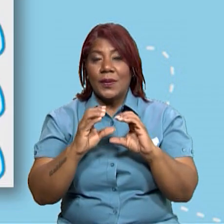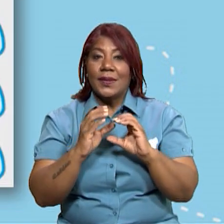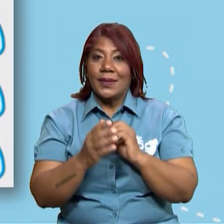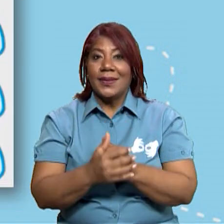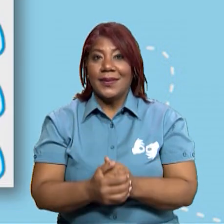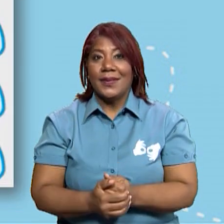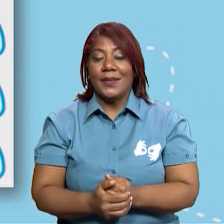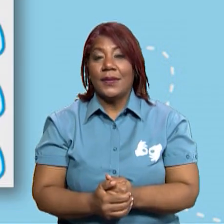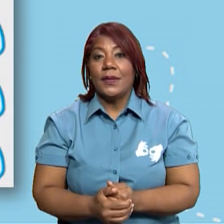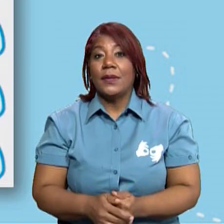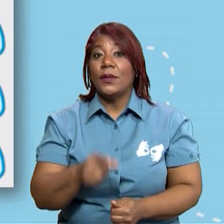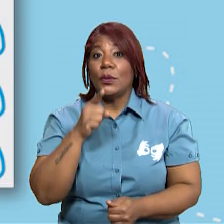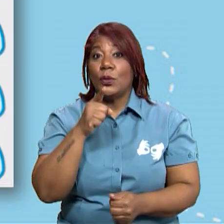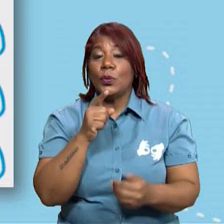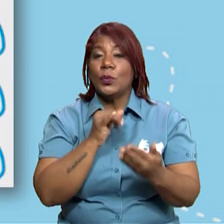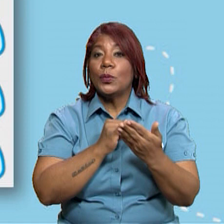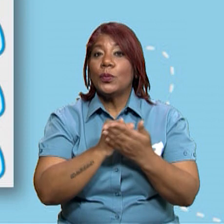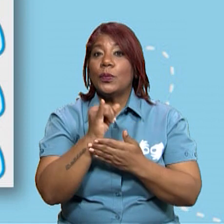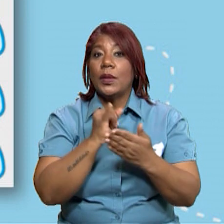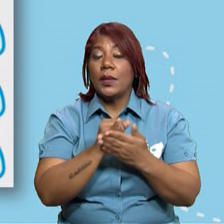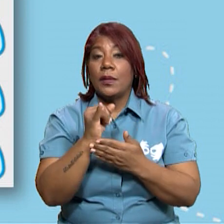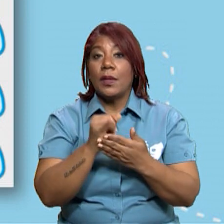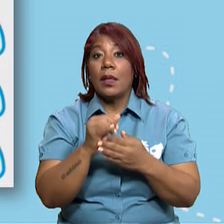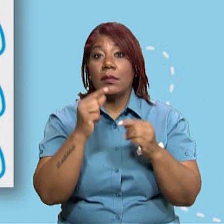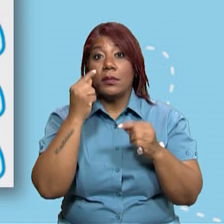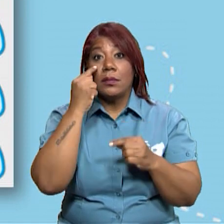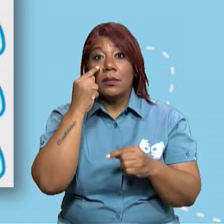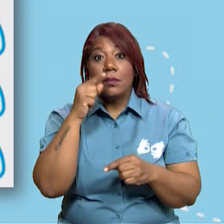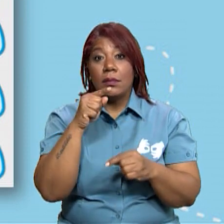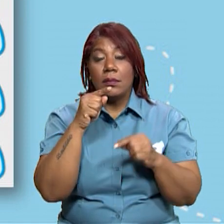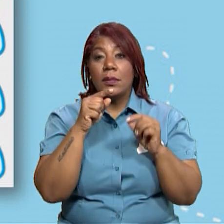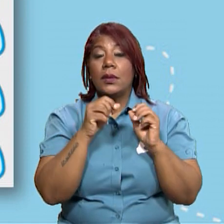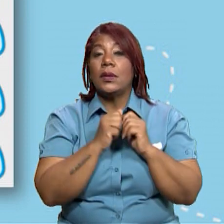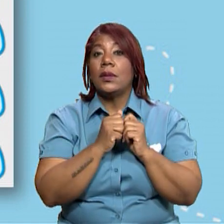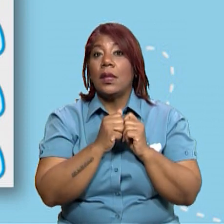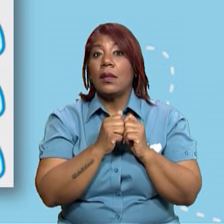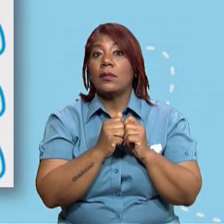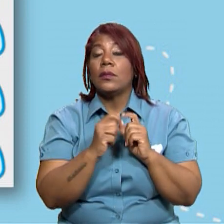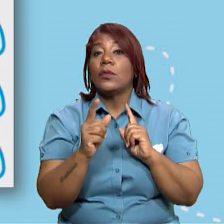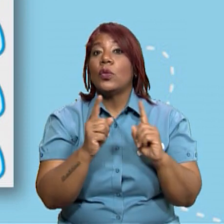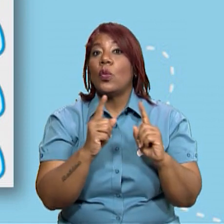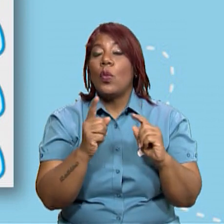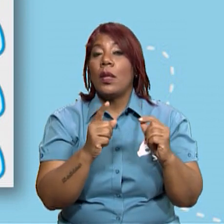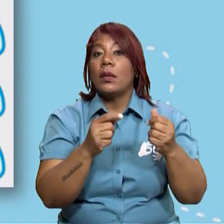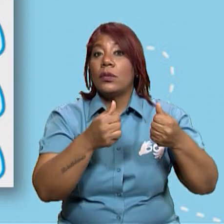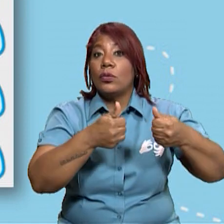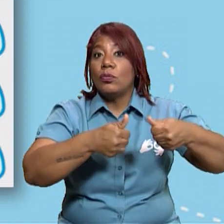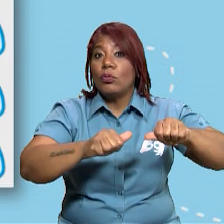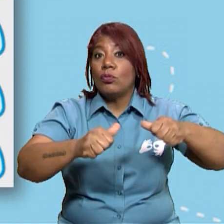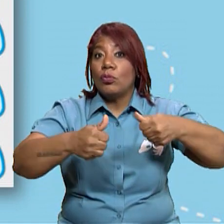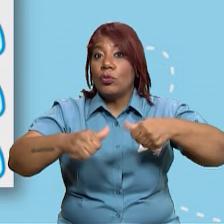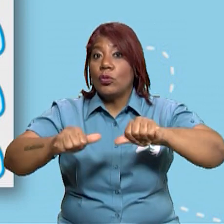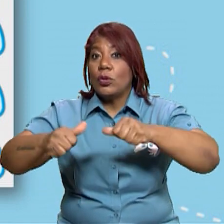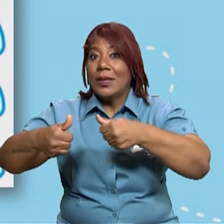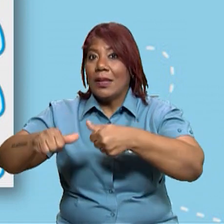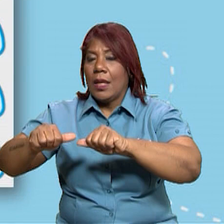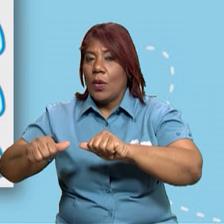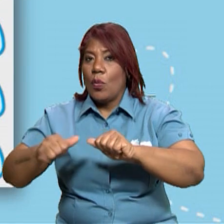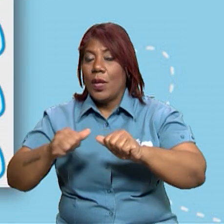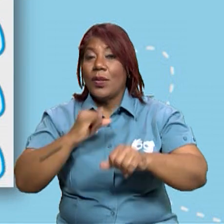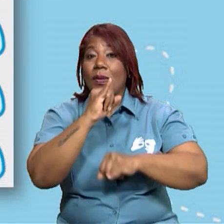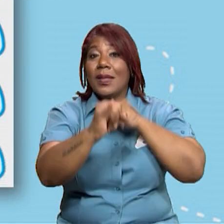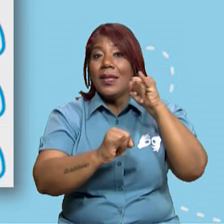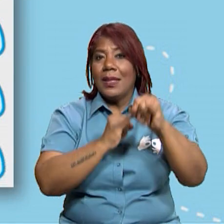Vamos a investigar y completa el esquema con los tratados comerciales entre Panamá y